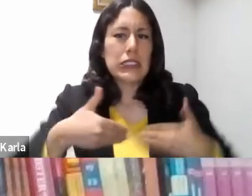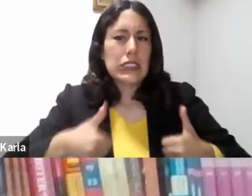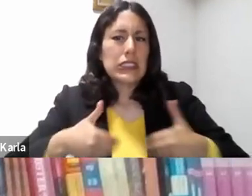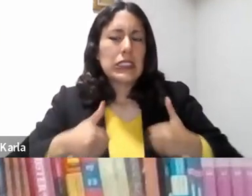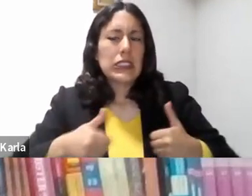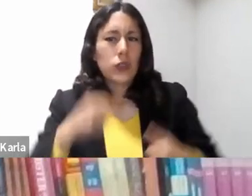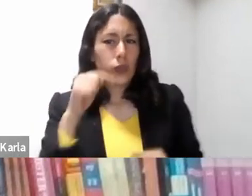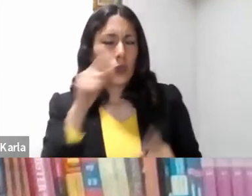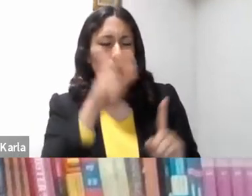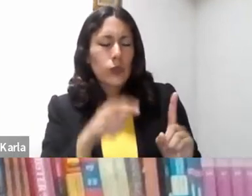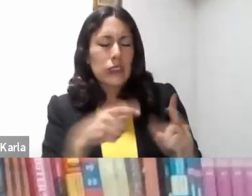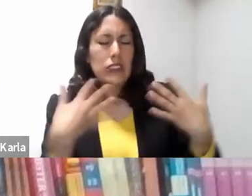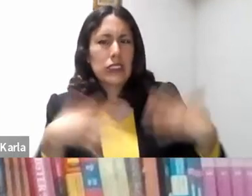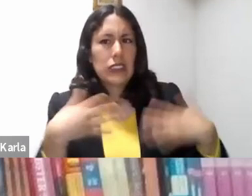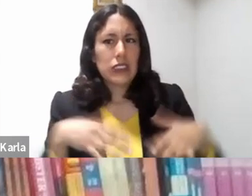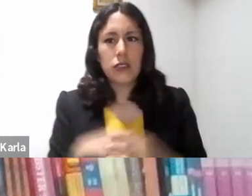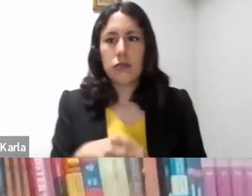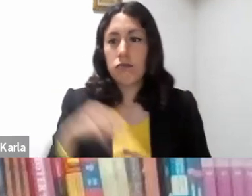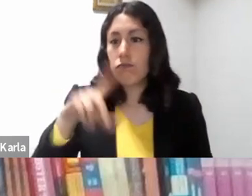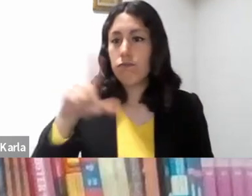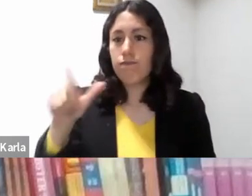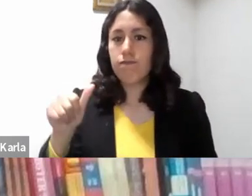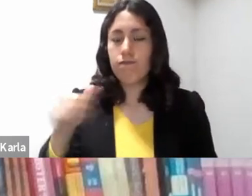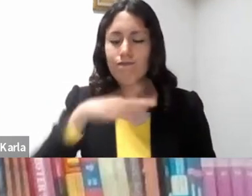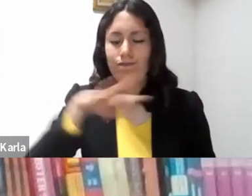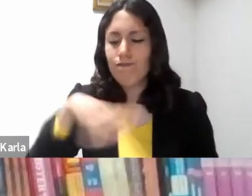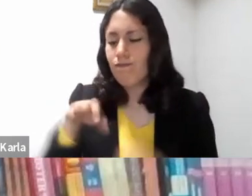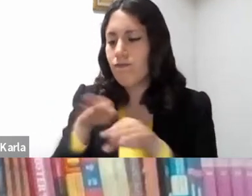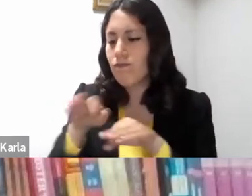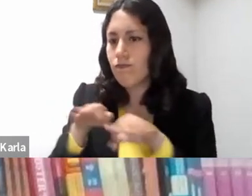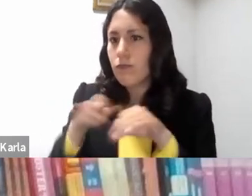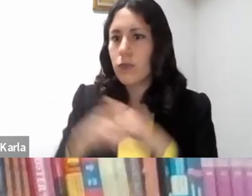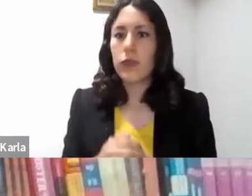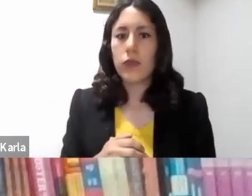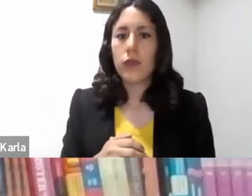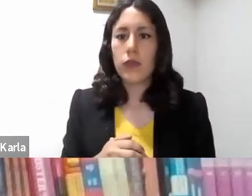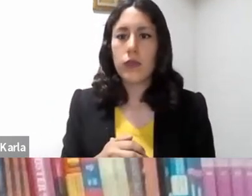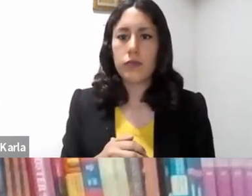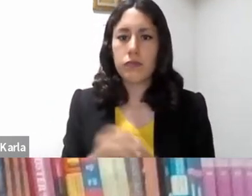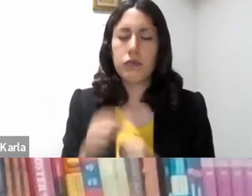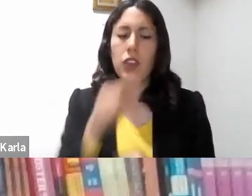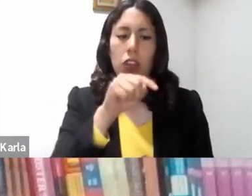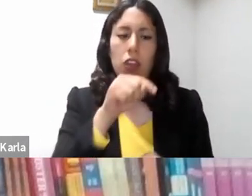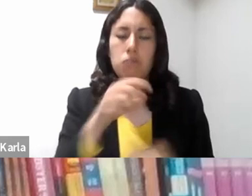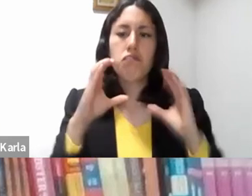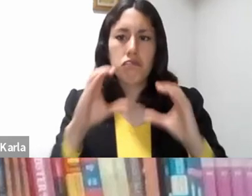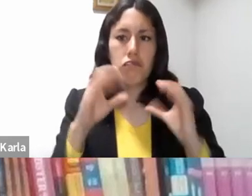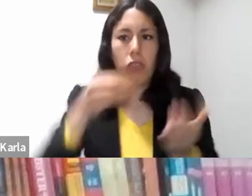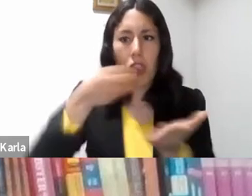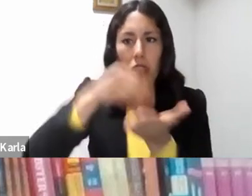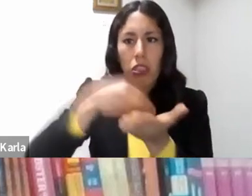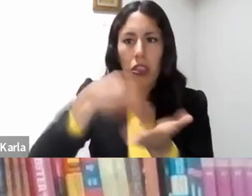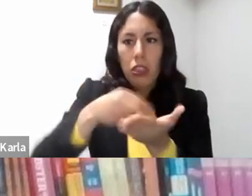Entonces fue a pedirle trabajo a un habitante de aquel país, el cual lo mandó a sus campos a cuidar cerdos. Tenía ganas de